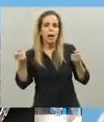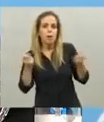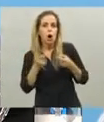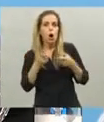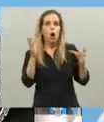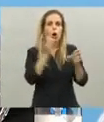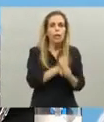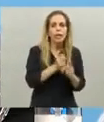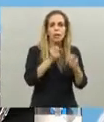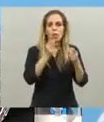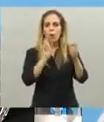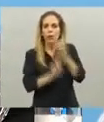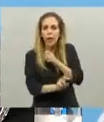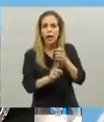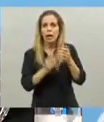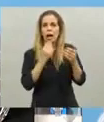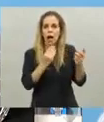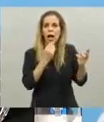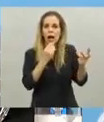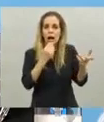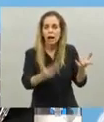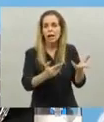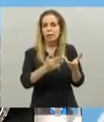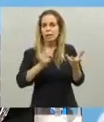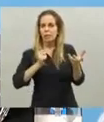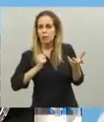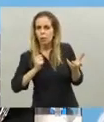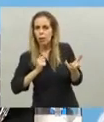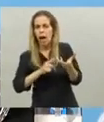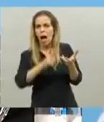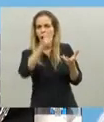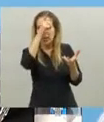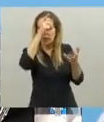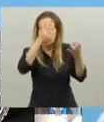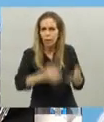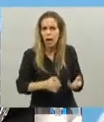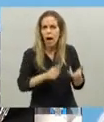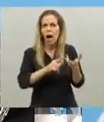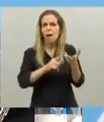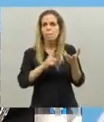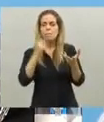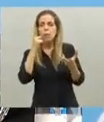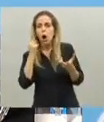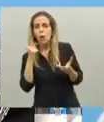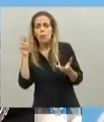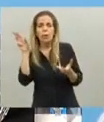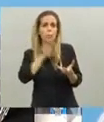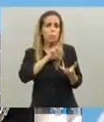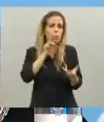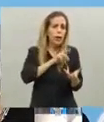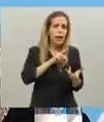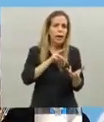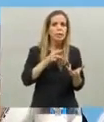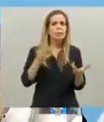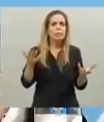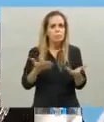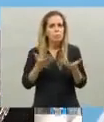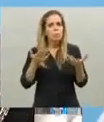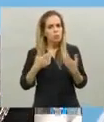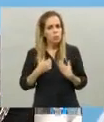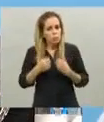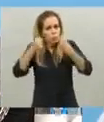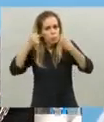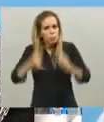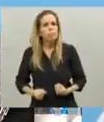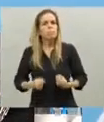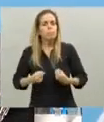trabajando en las fuerzas armadas hombres y mujeres que se han puesto